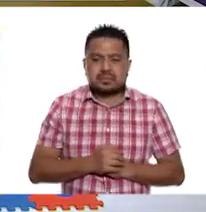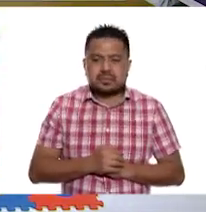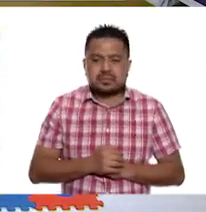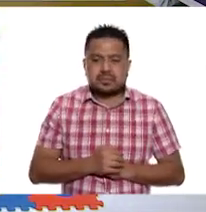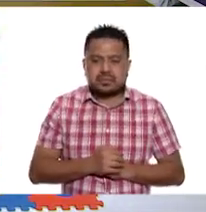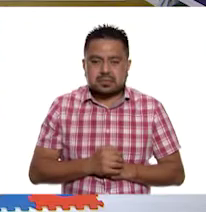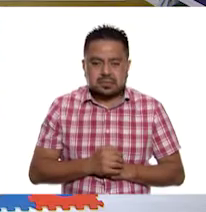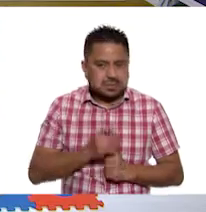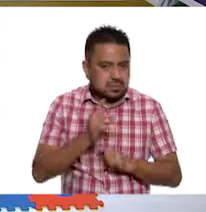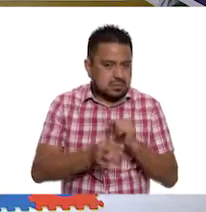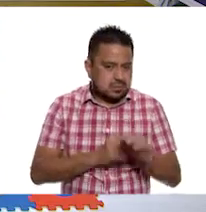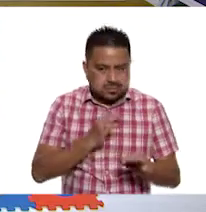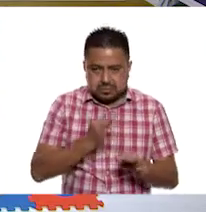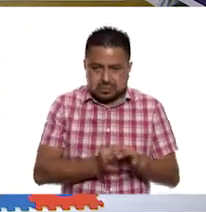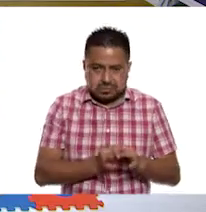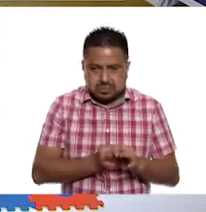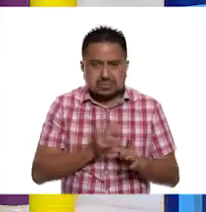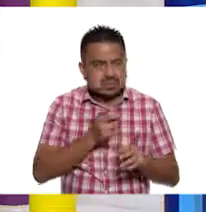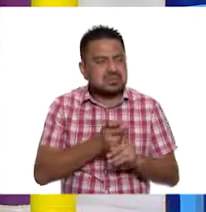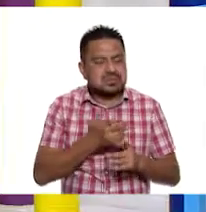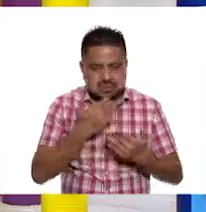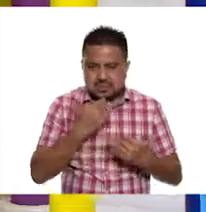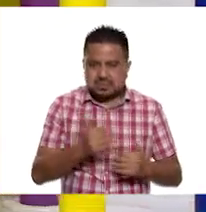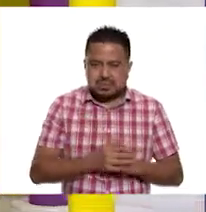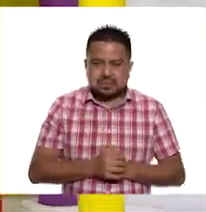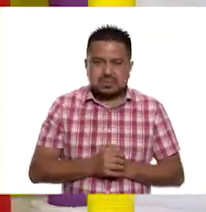Listo. Aquí lo tengo, maestra.